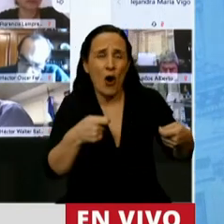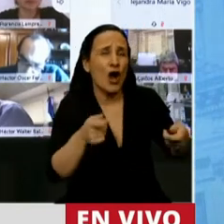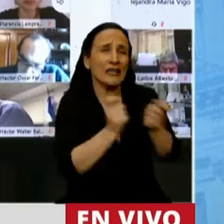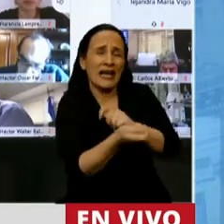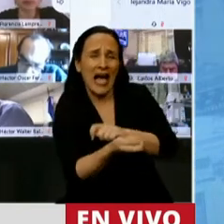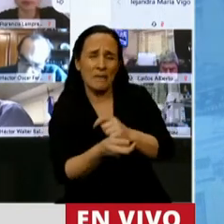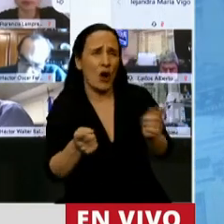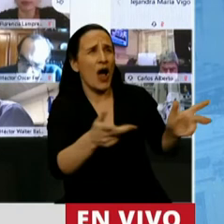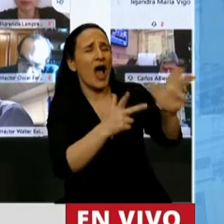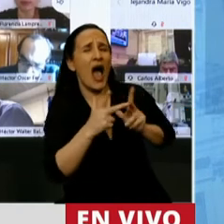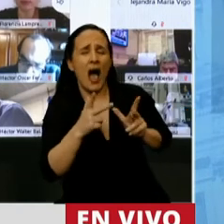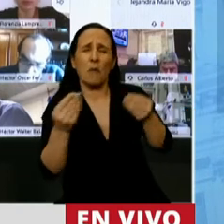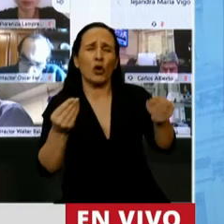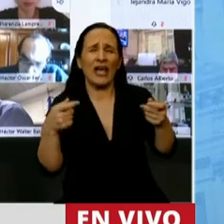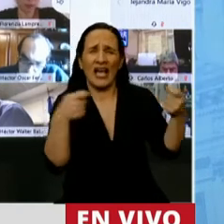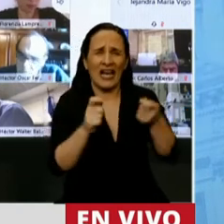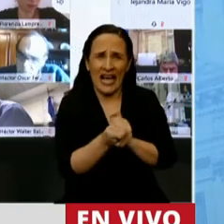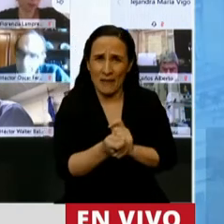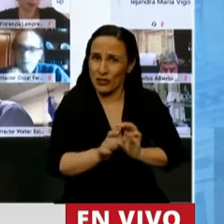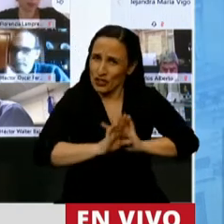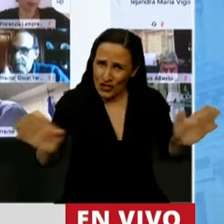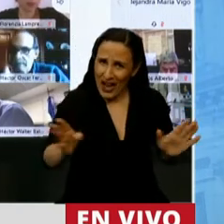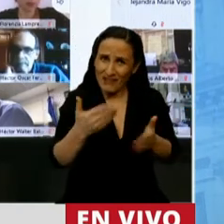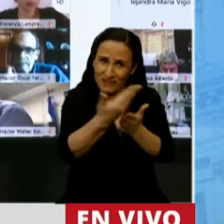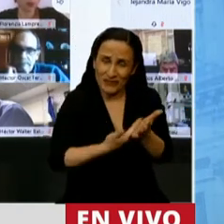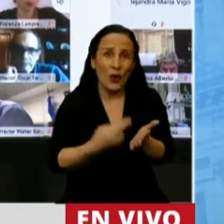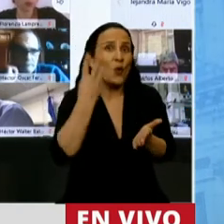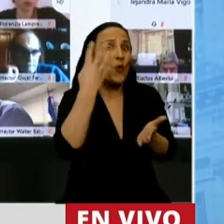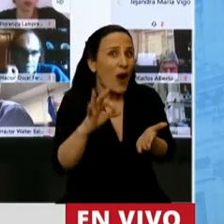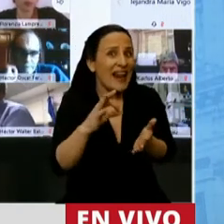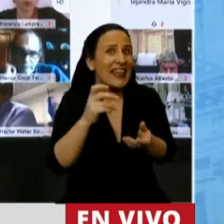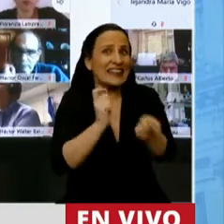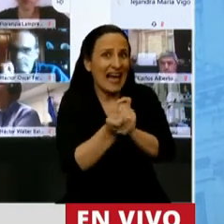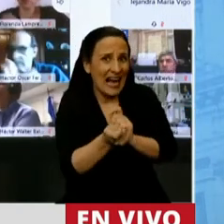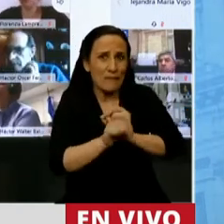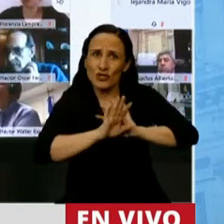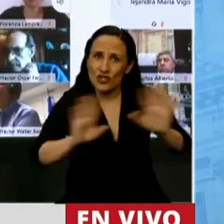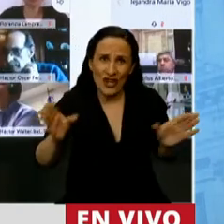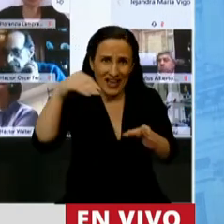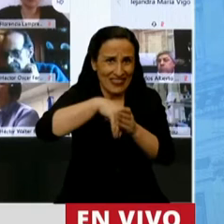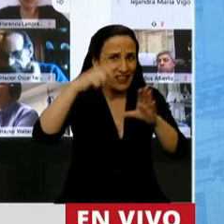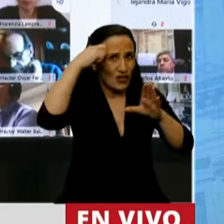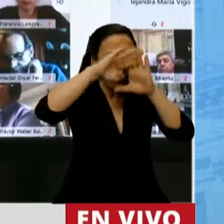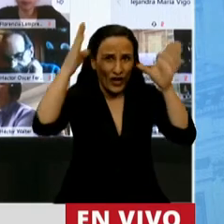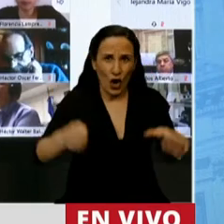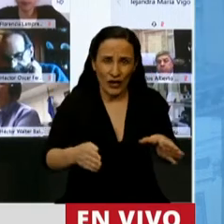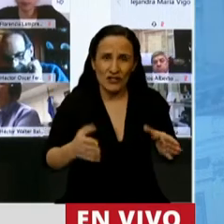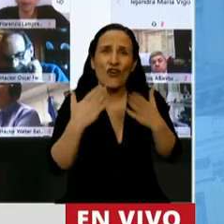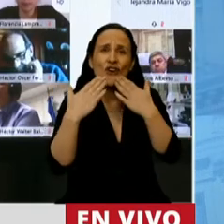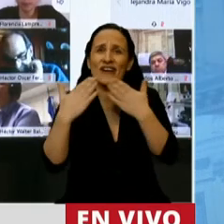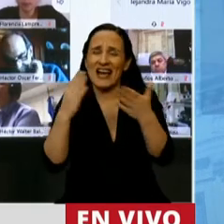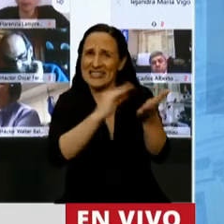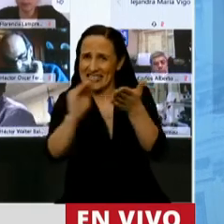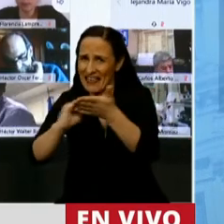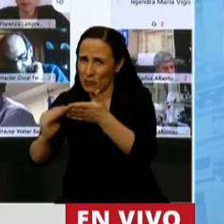cambios. Alrededor de 40 cambios se han introducido en este Congreso de la Nación producto del aporte de los